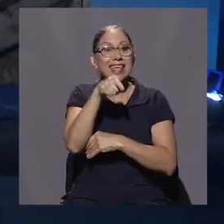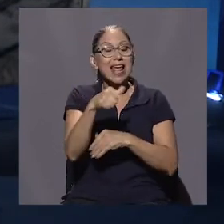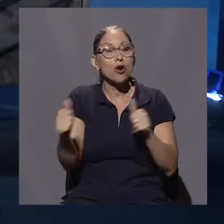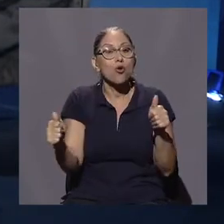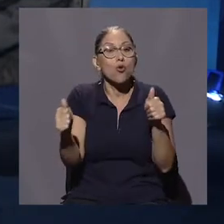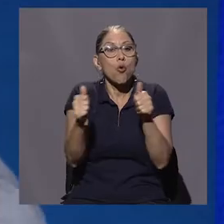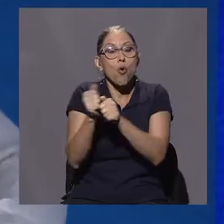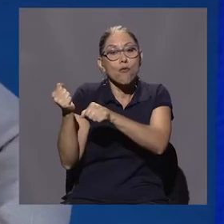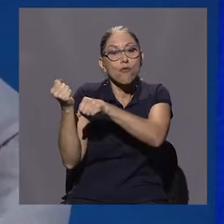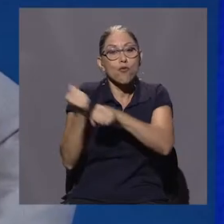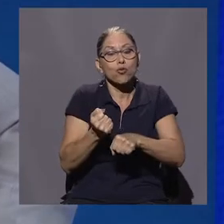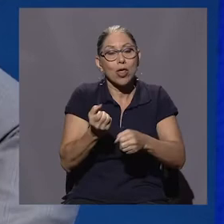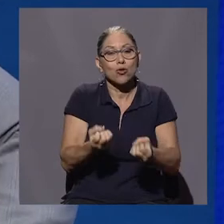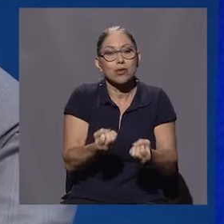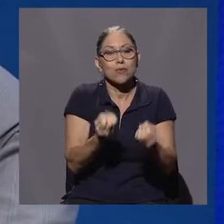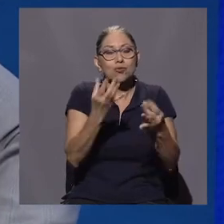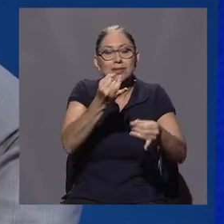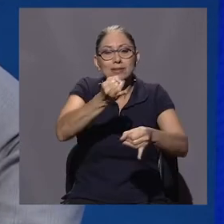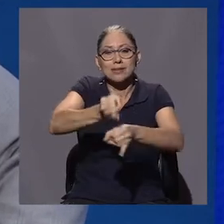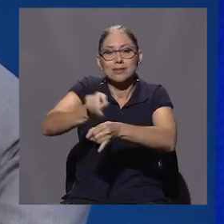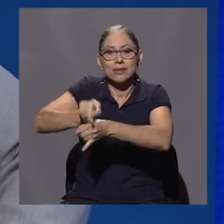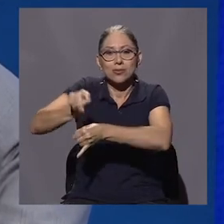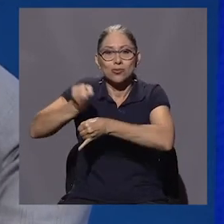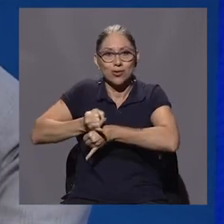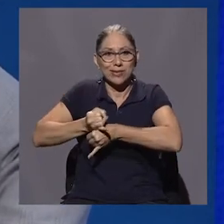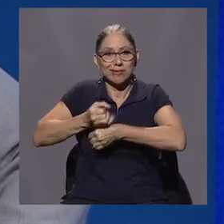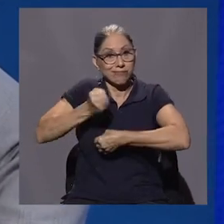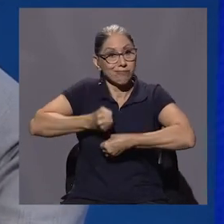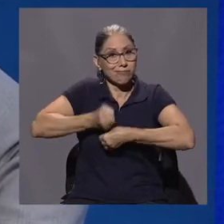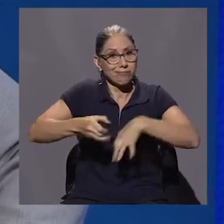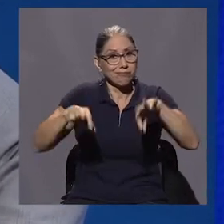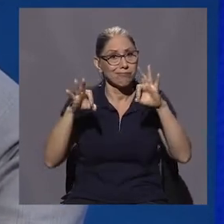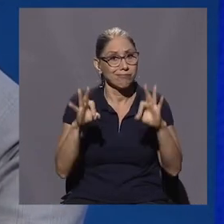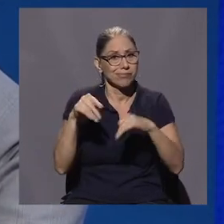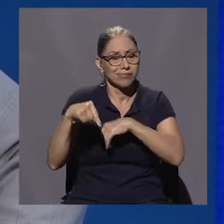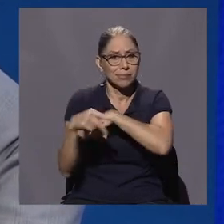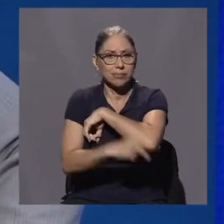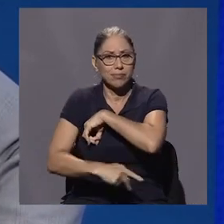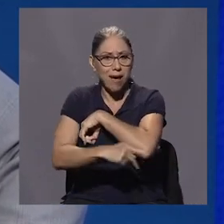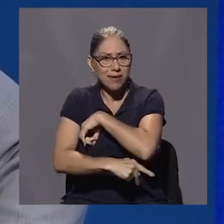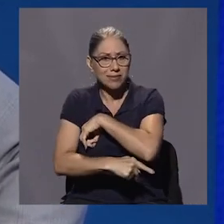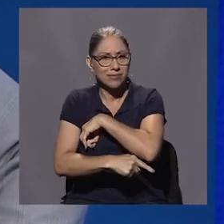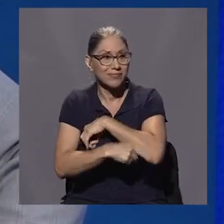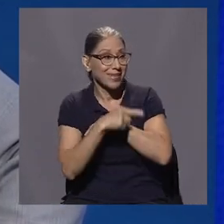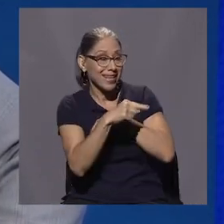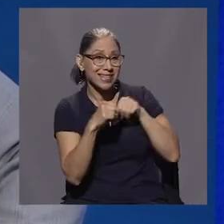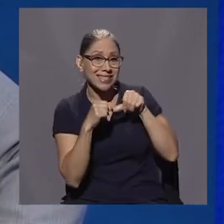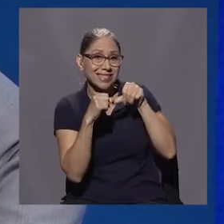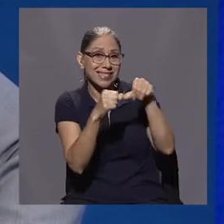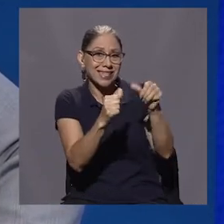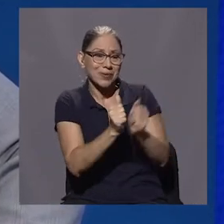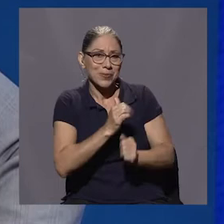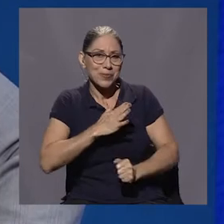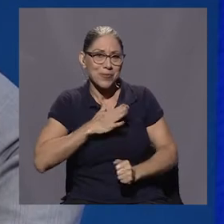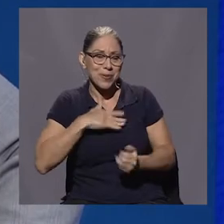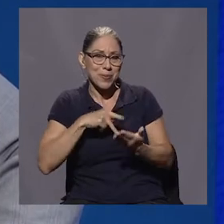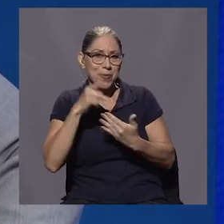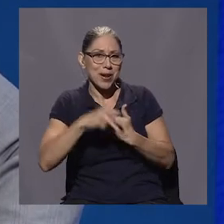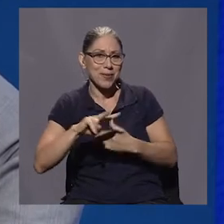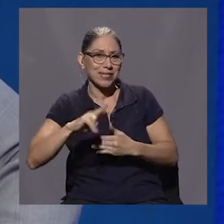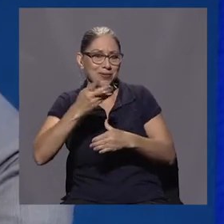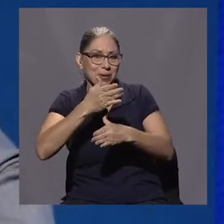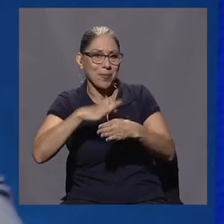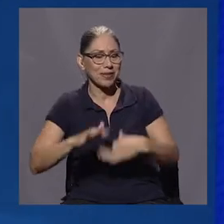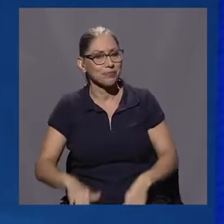instituciones que han hecho muchas cosas buenas para este país, sigue conmigo esta segunda parte.